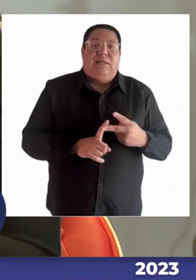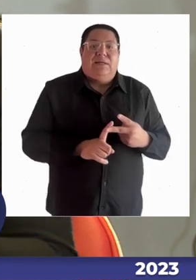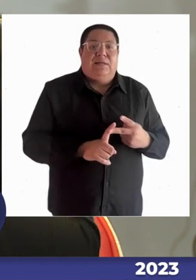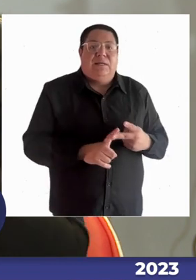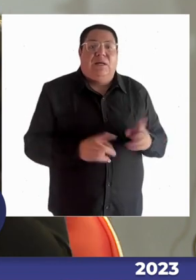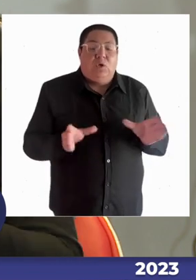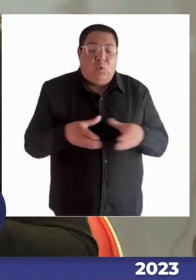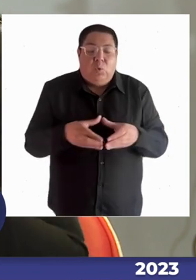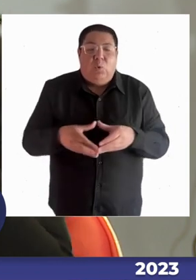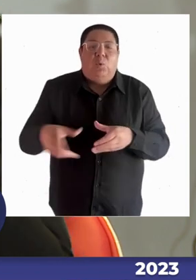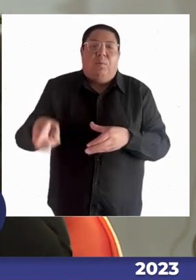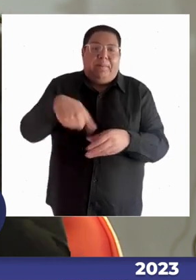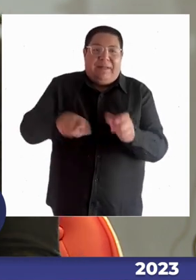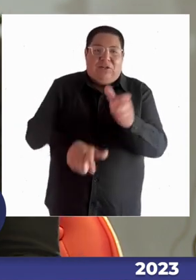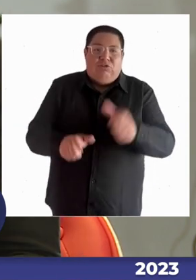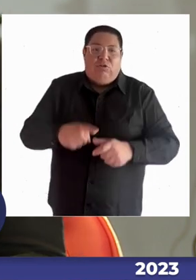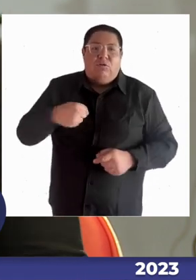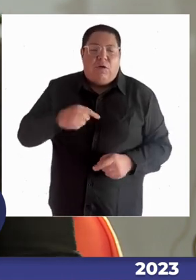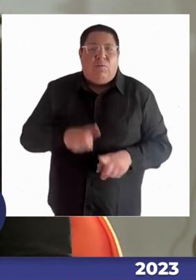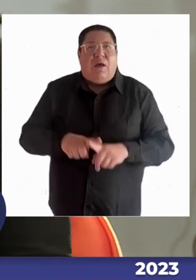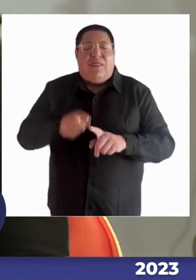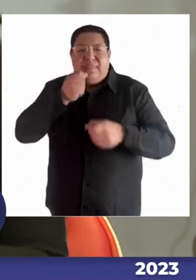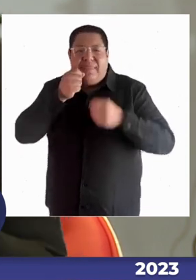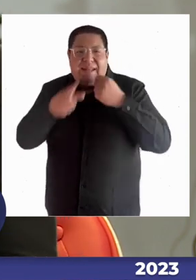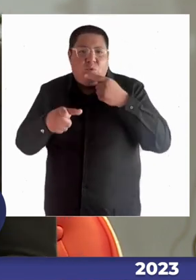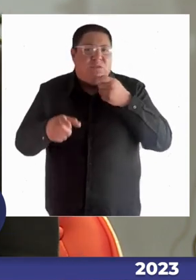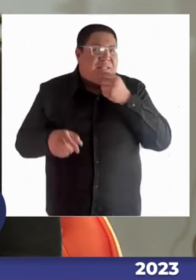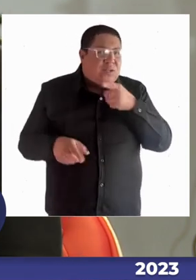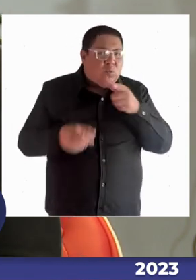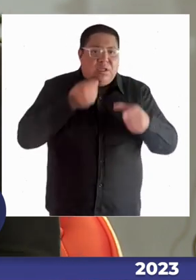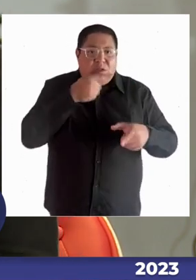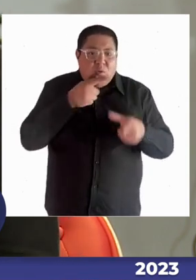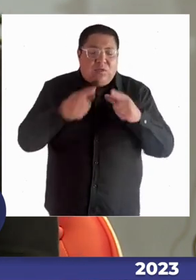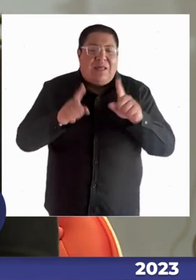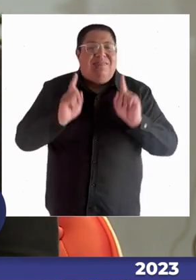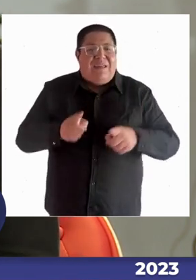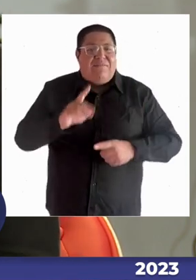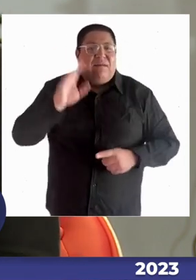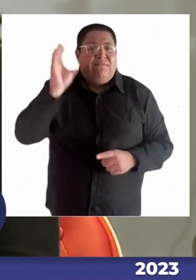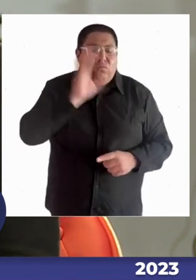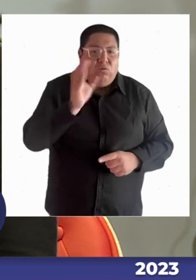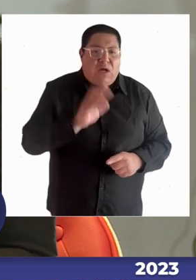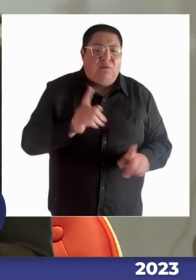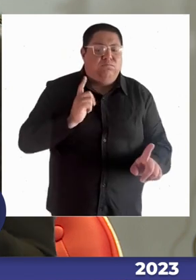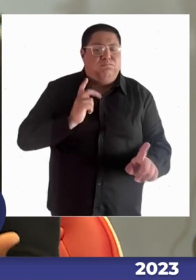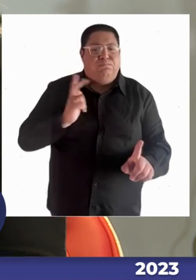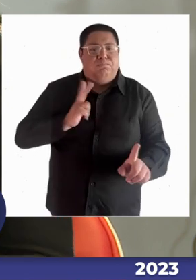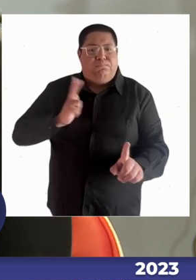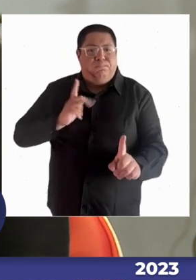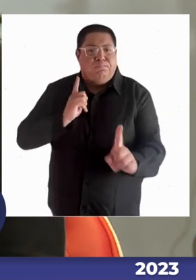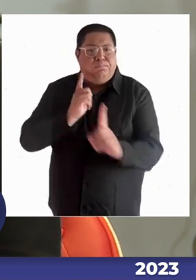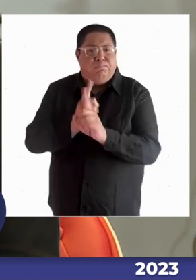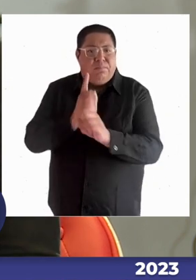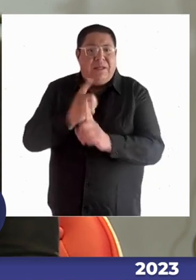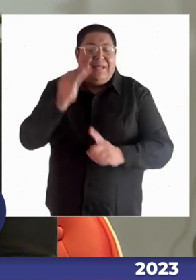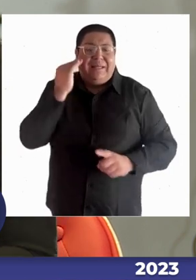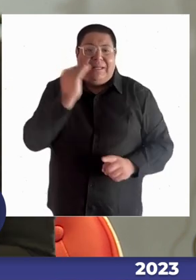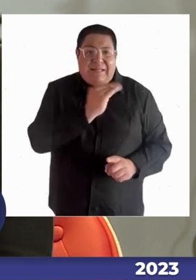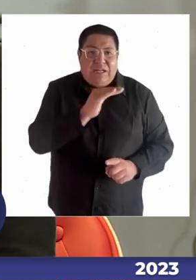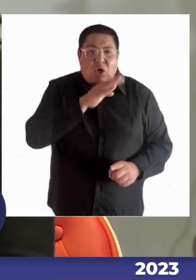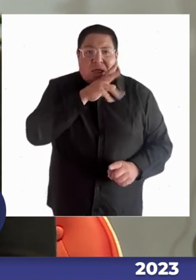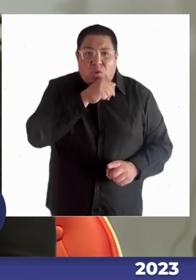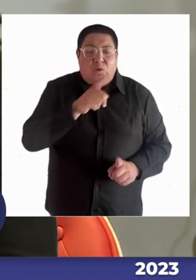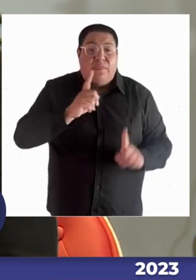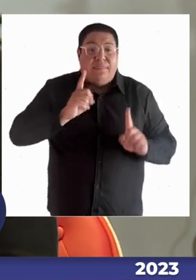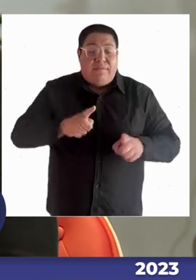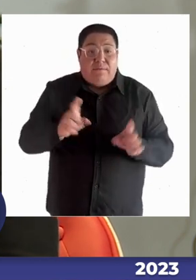ministerio se nos parte de denuncias y buscar que efectivamente sea justo el trato con los niños, niñas, jóvenes y adultos que tienen alguna discapacidad